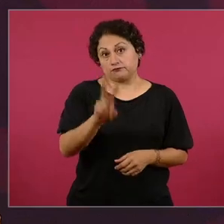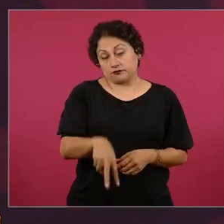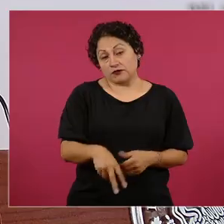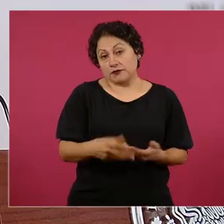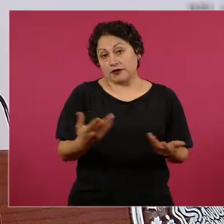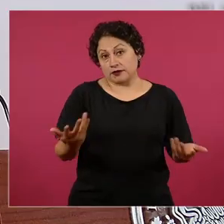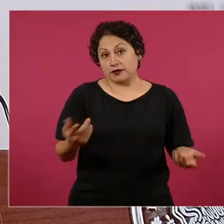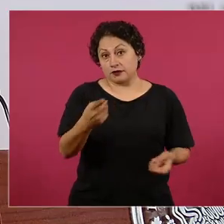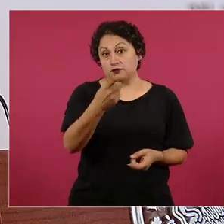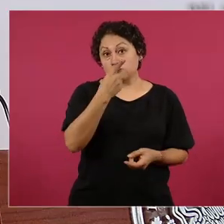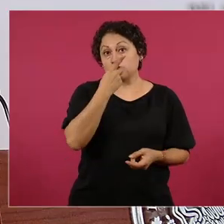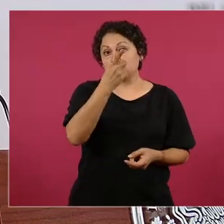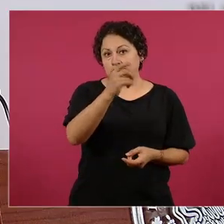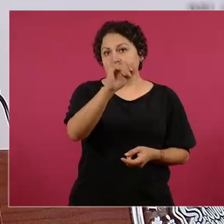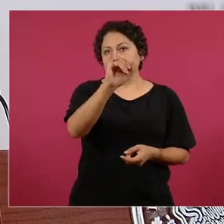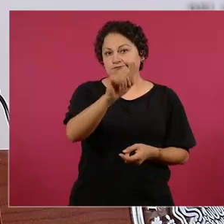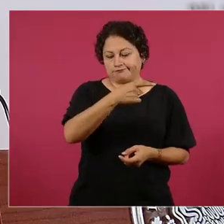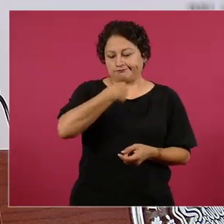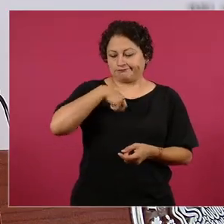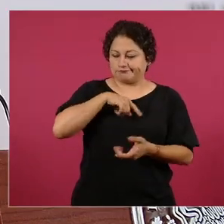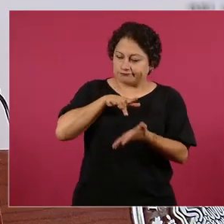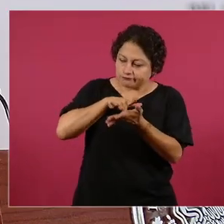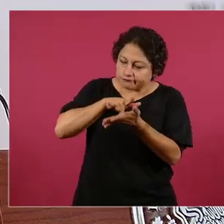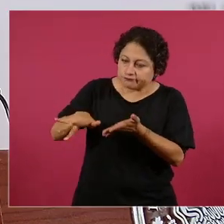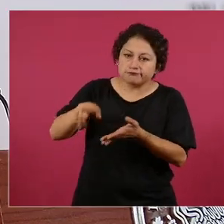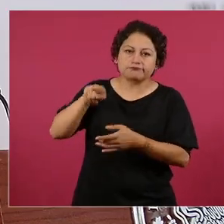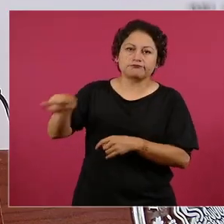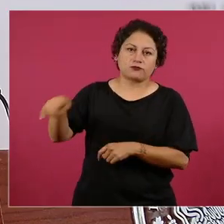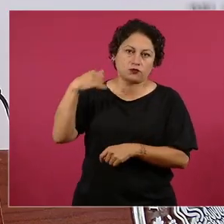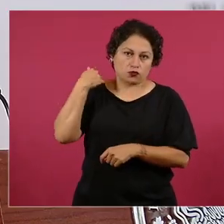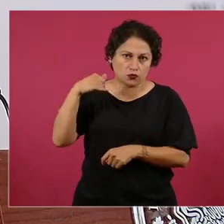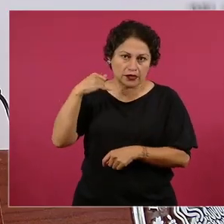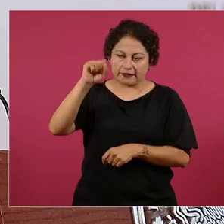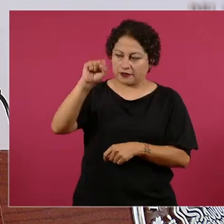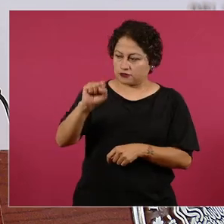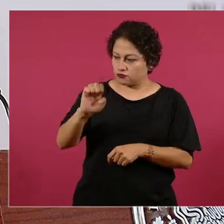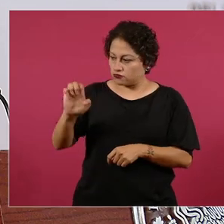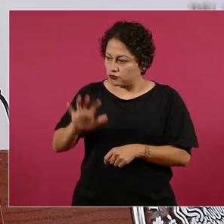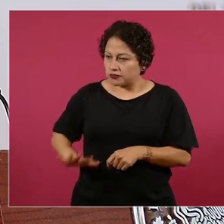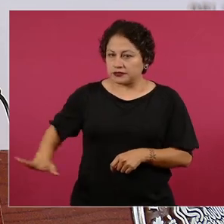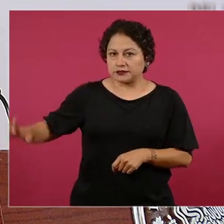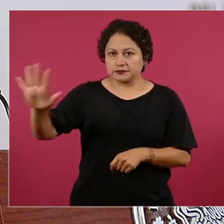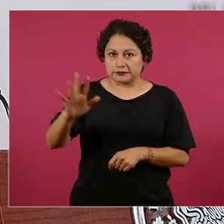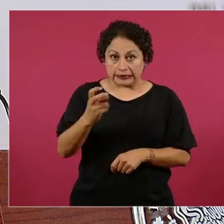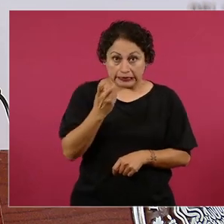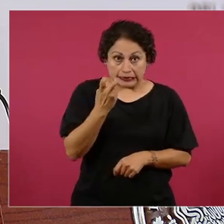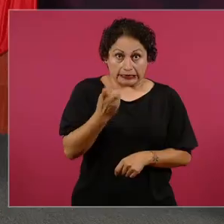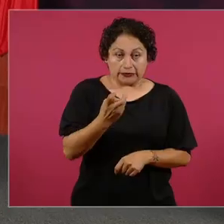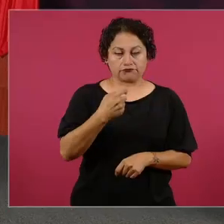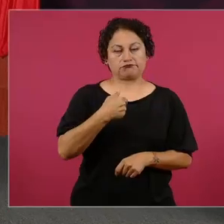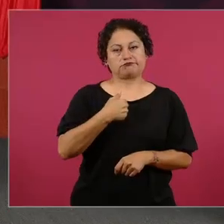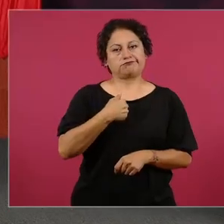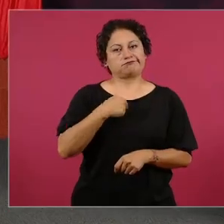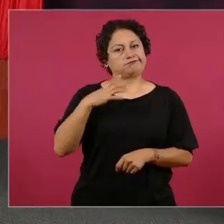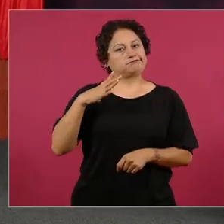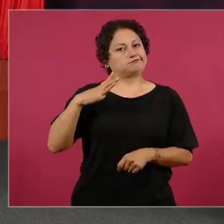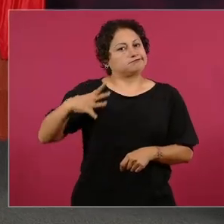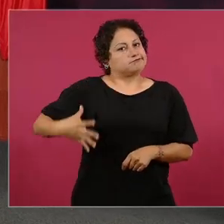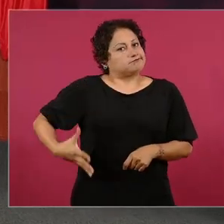en el sureste y en Yucatán. Y me siento muy orgulloso y Y